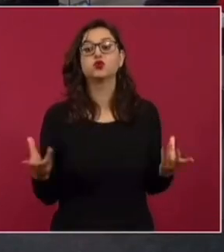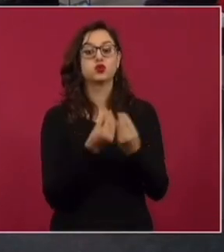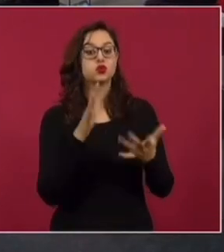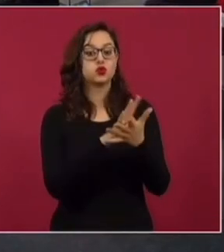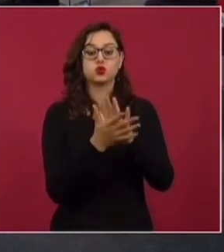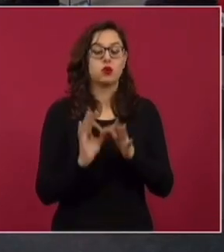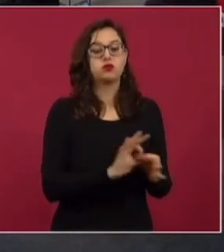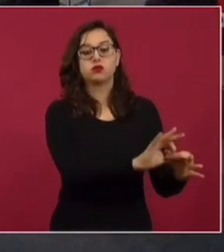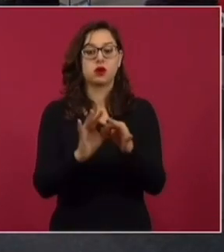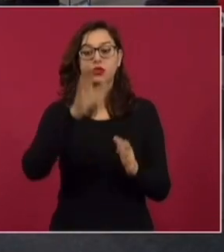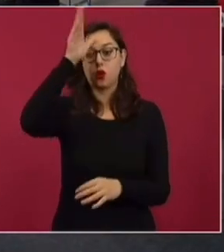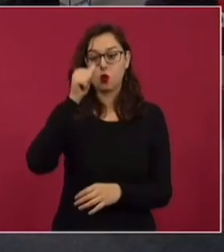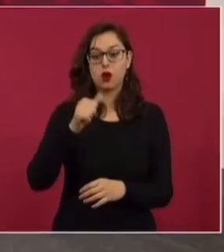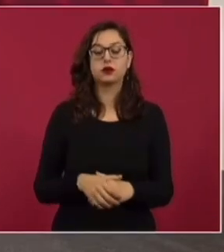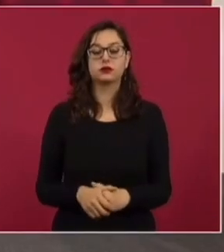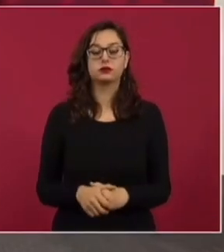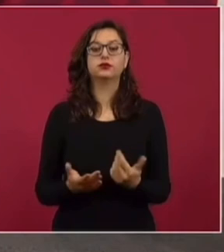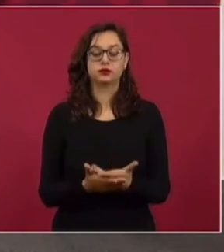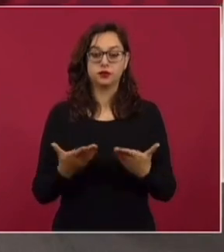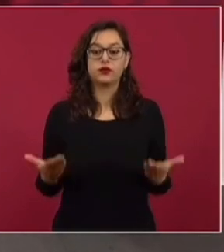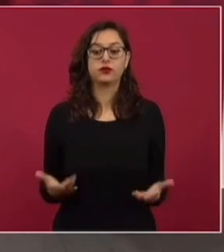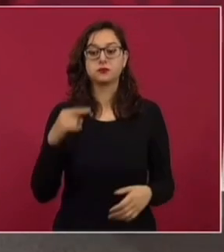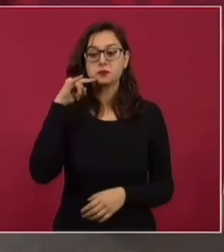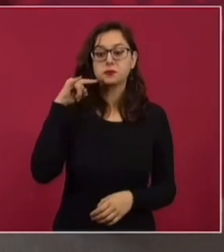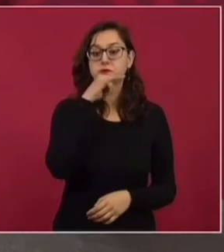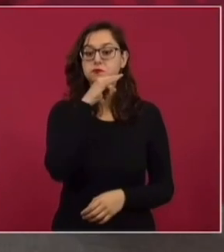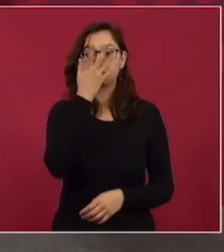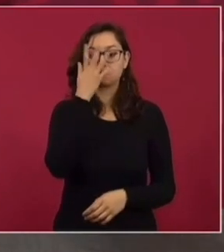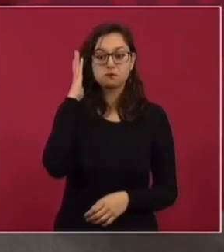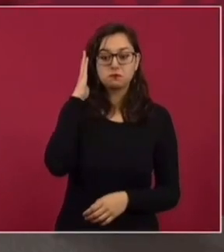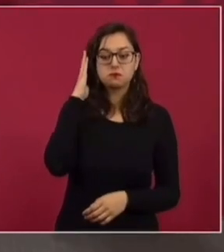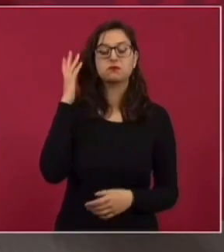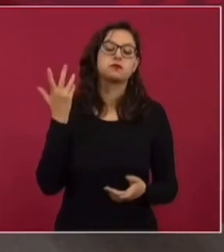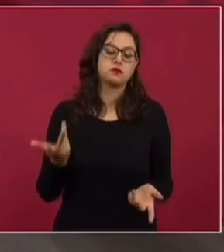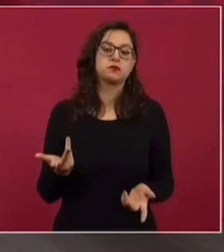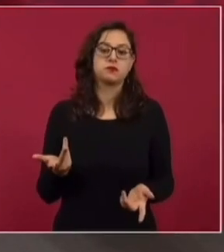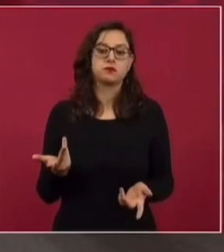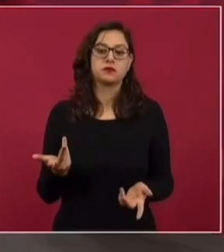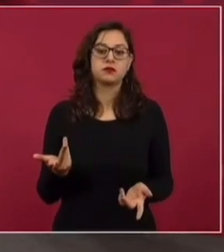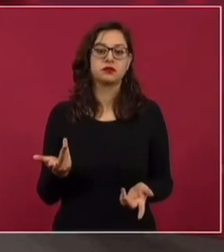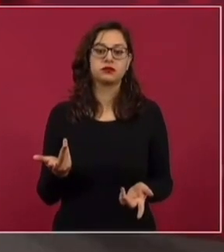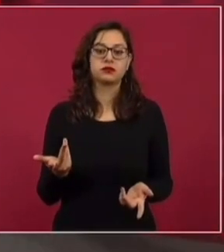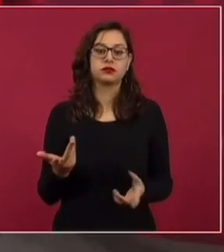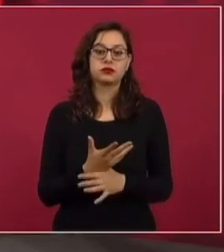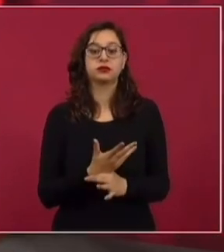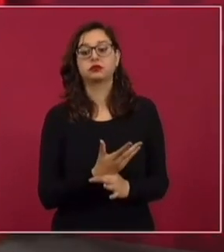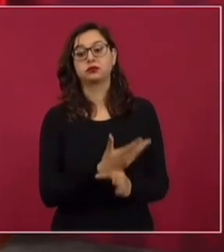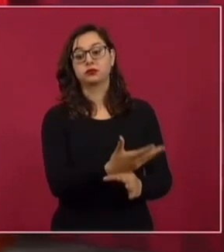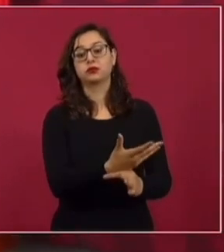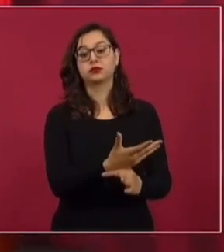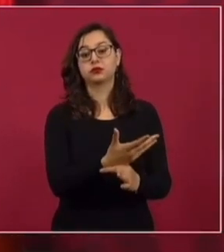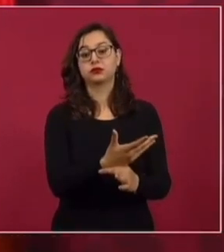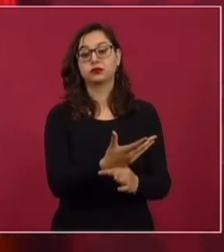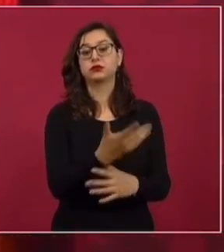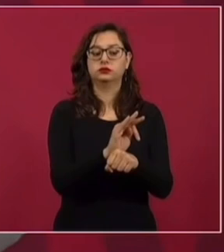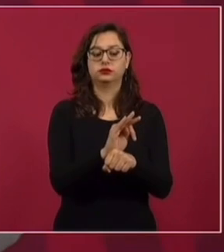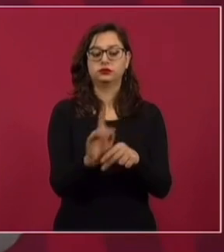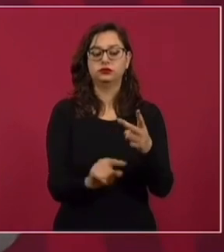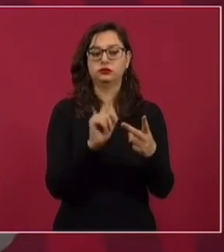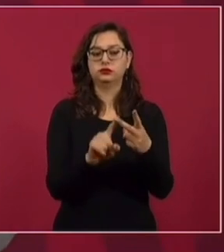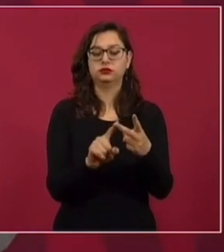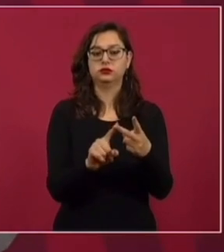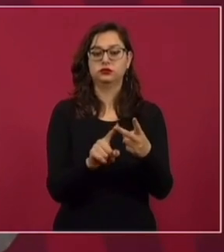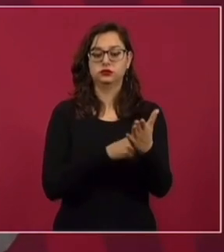completamente y ahora de manera hipócrita se ponen supuestamente a defender el medio ambiente,